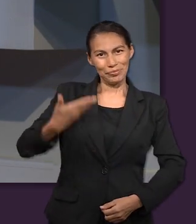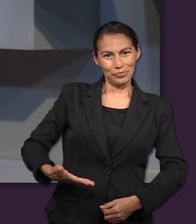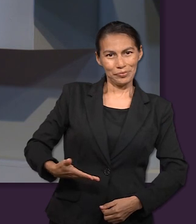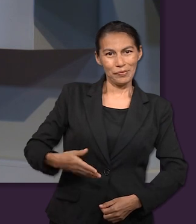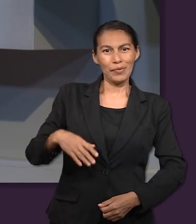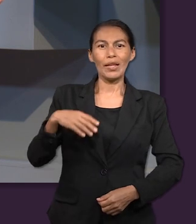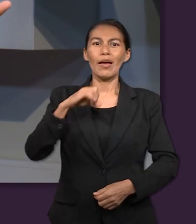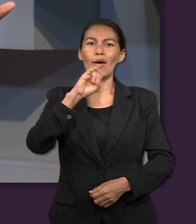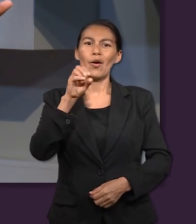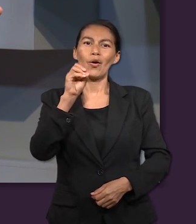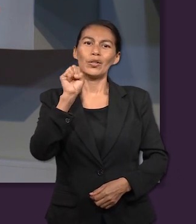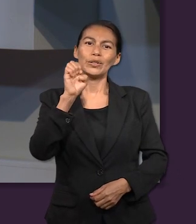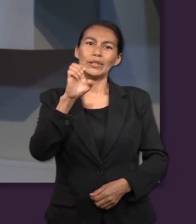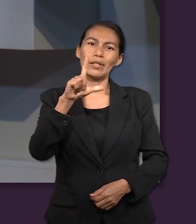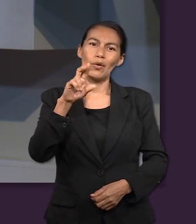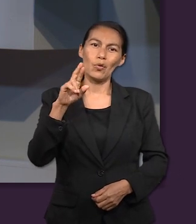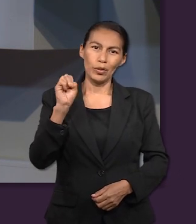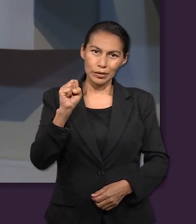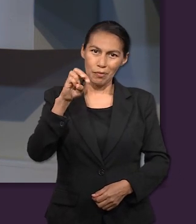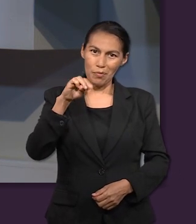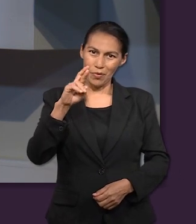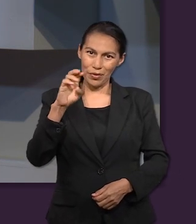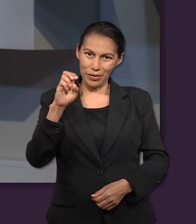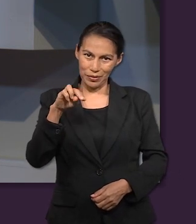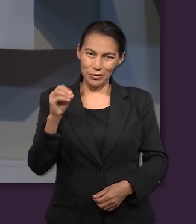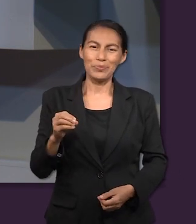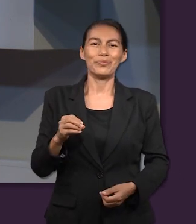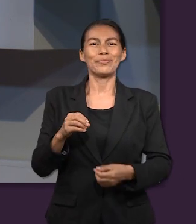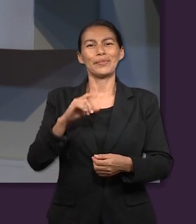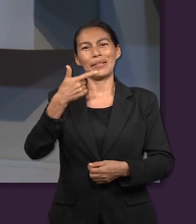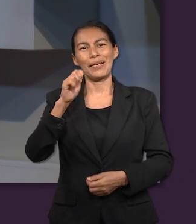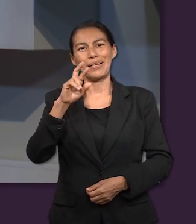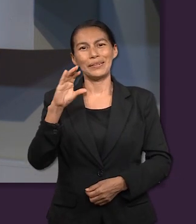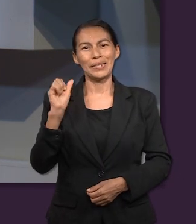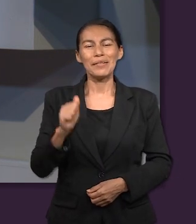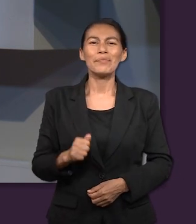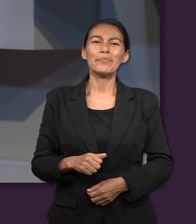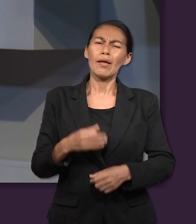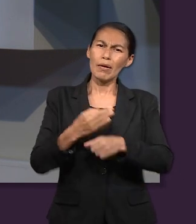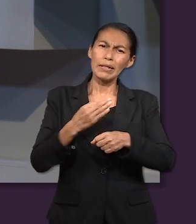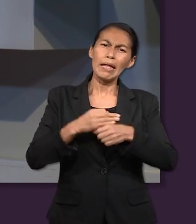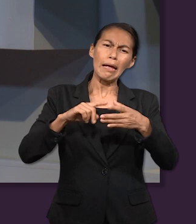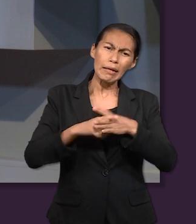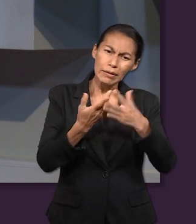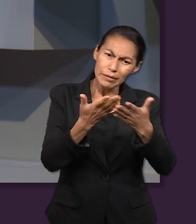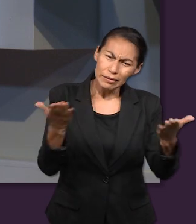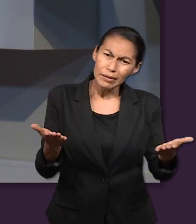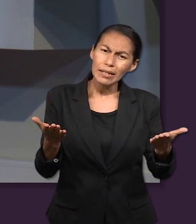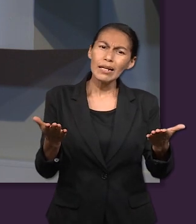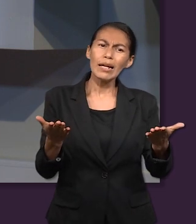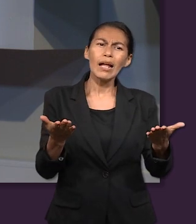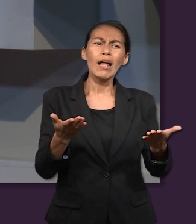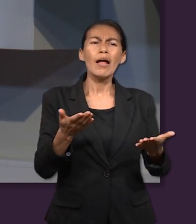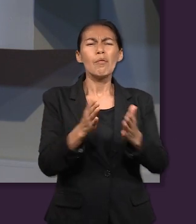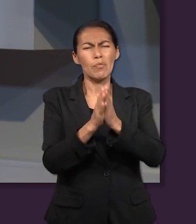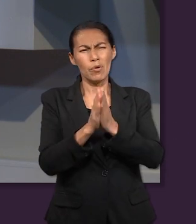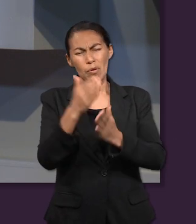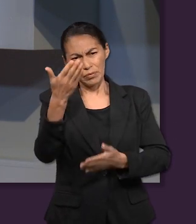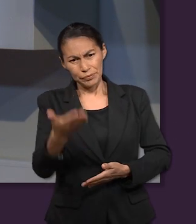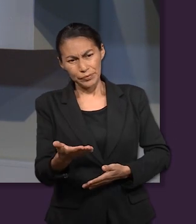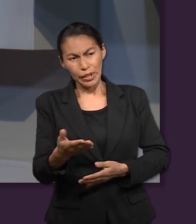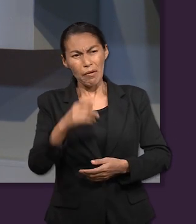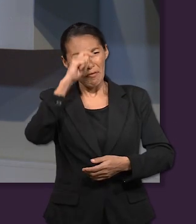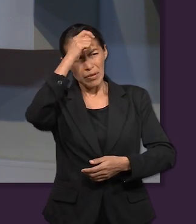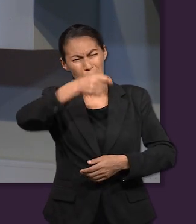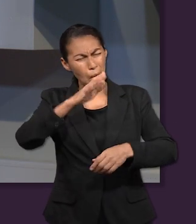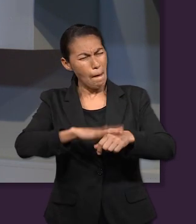iniciar... Mi nombre es José Luis Morano García. Para iniciar este estudio de este día, quiero que ustedes me digan, ¿cuál ha